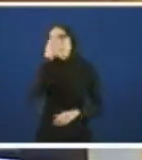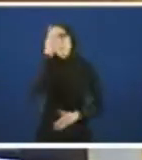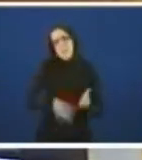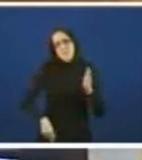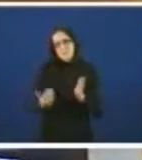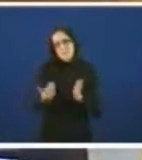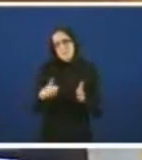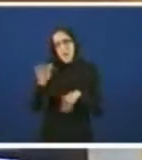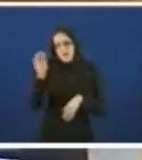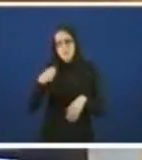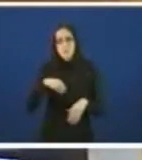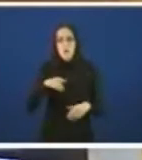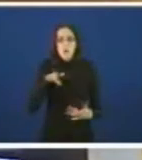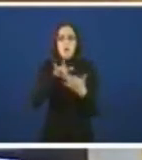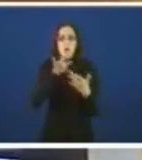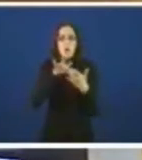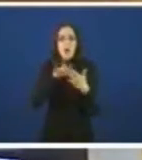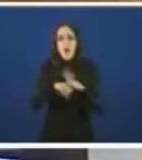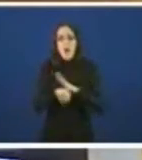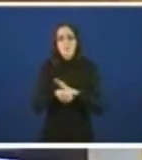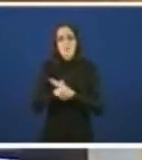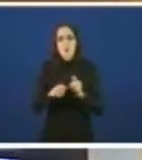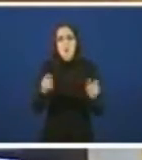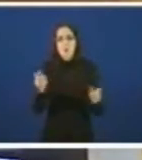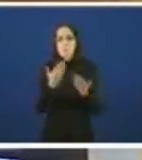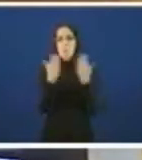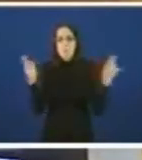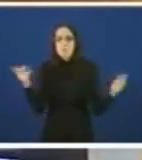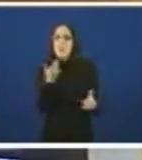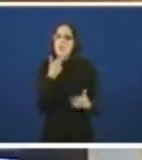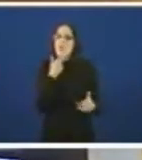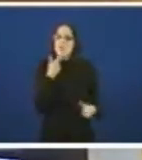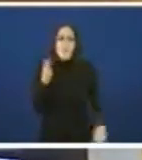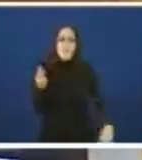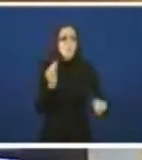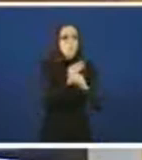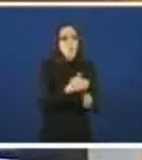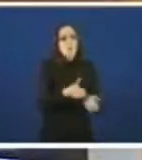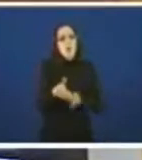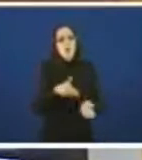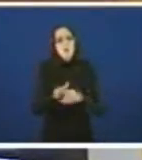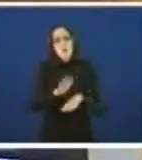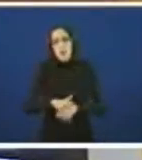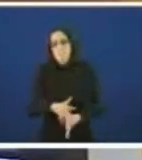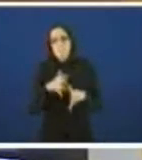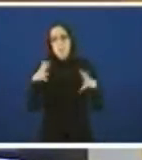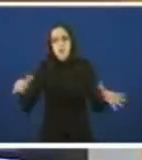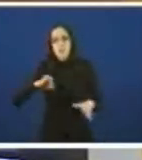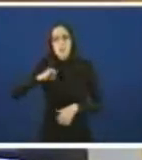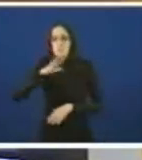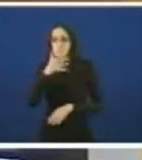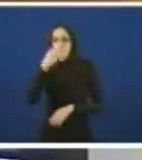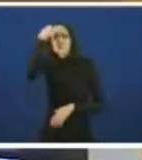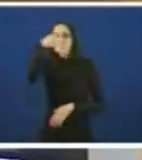co xerente de pobisa dicindo que vai a facer un investimento millonario para ampliar o hospital porque xa sabe como vai ser o convenio. Que pasa? Cree